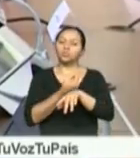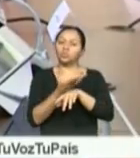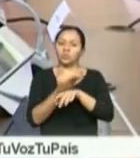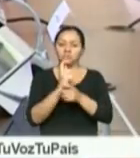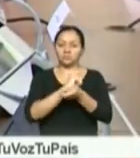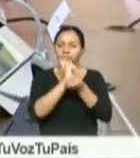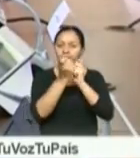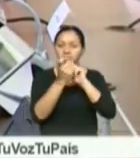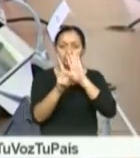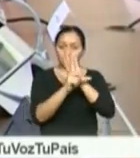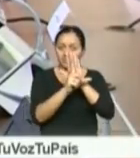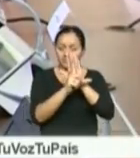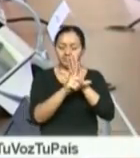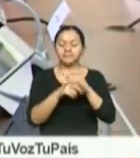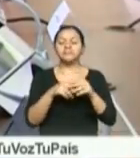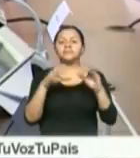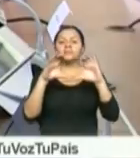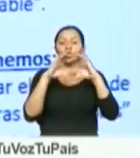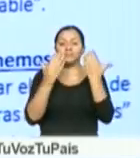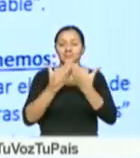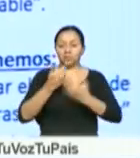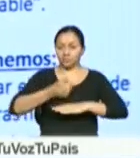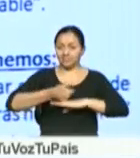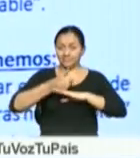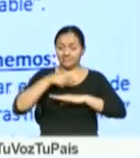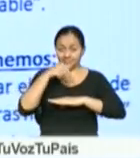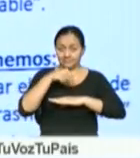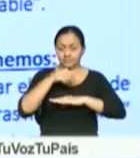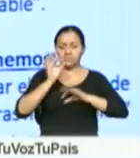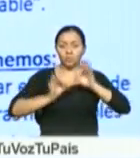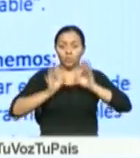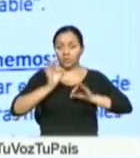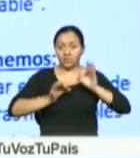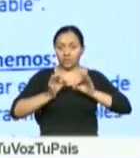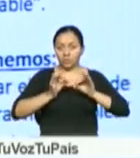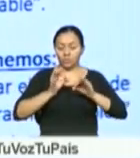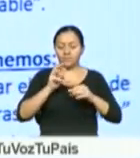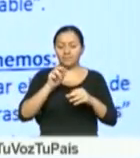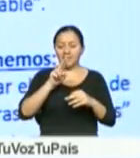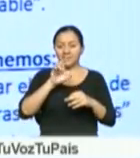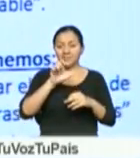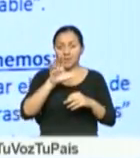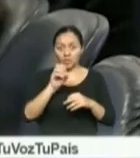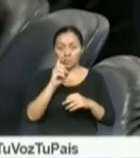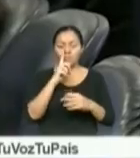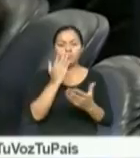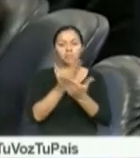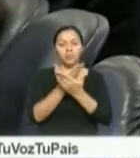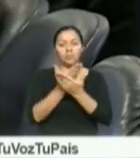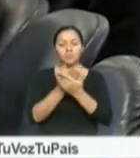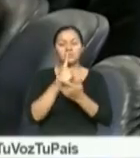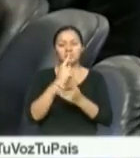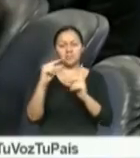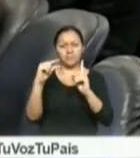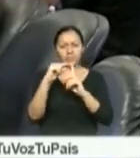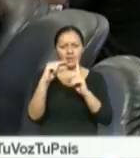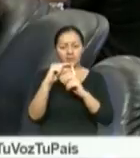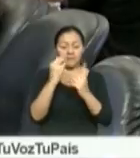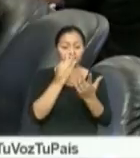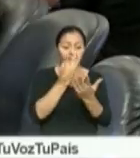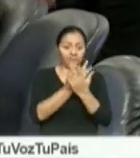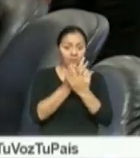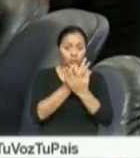En la Comisión del Régimen Económico, el consultor jurídico Marcelo Andrade propuso cambiar el término de facturas